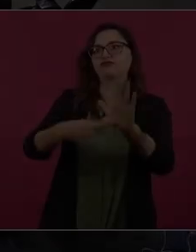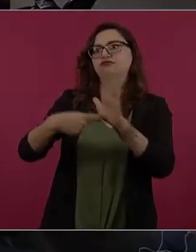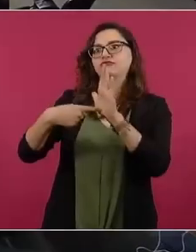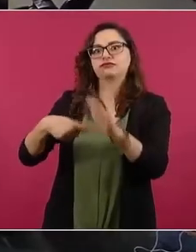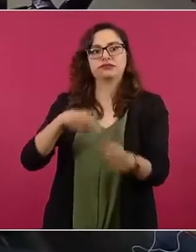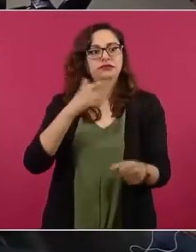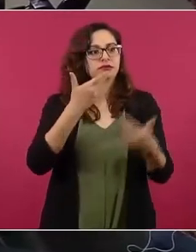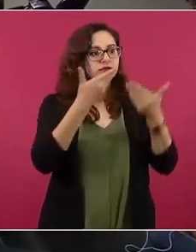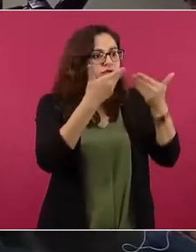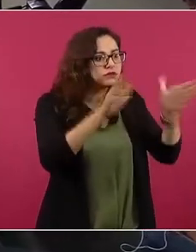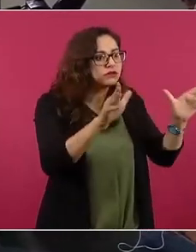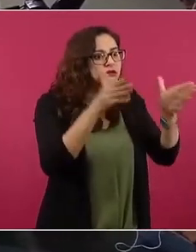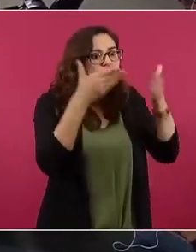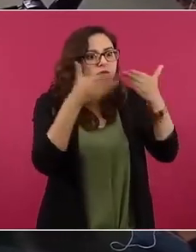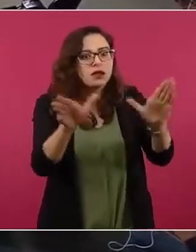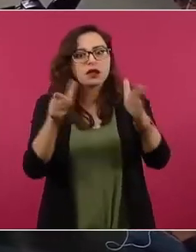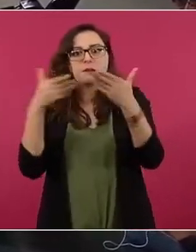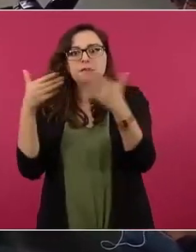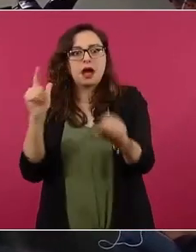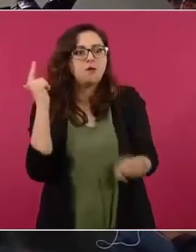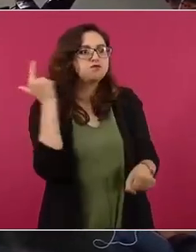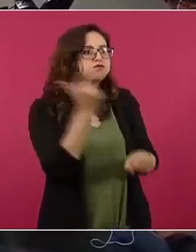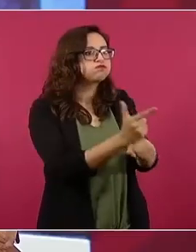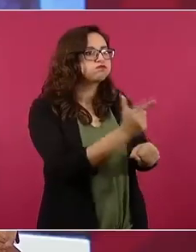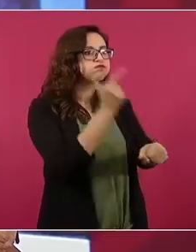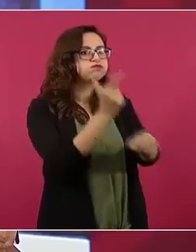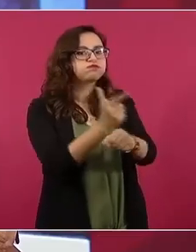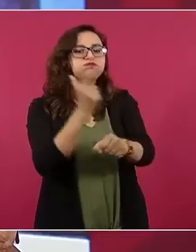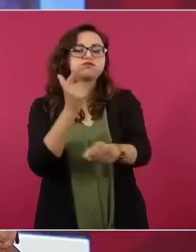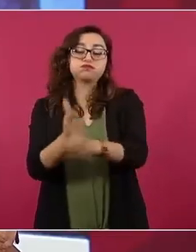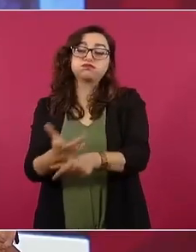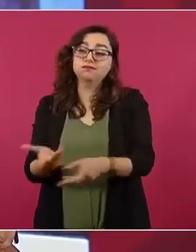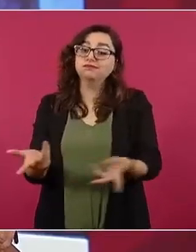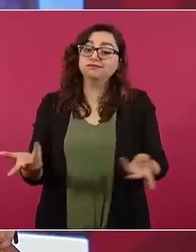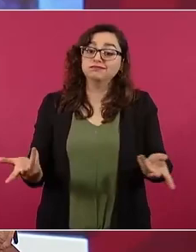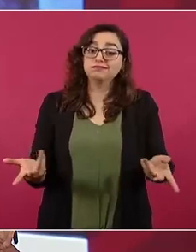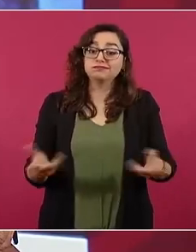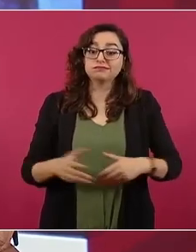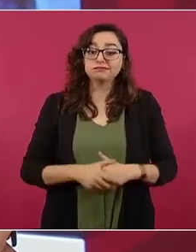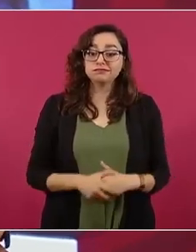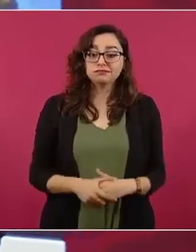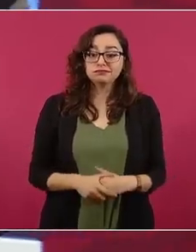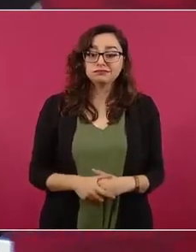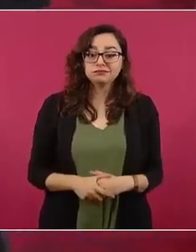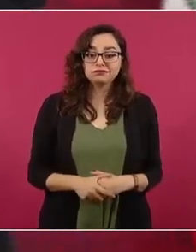Hay un